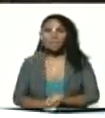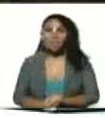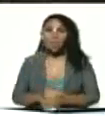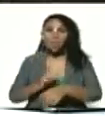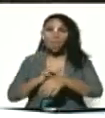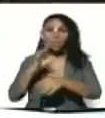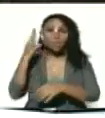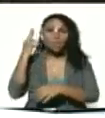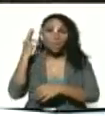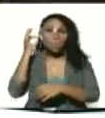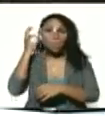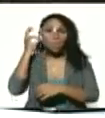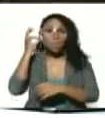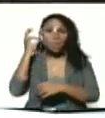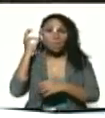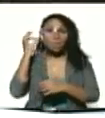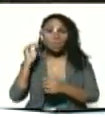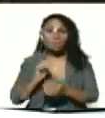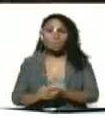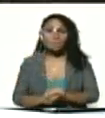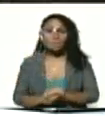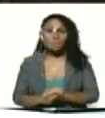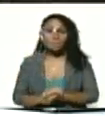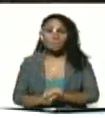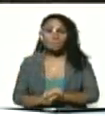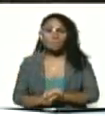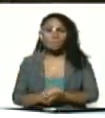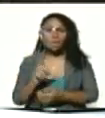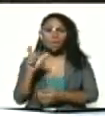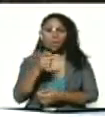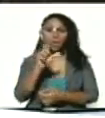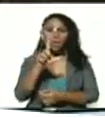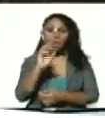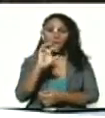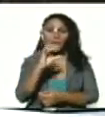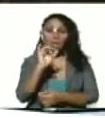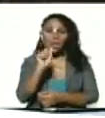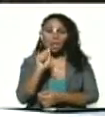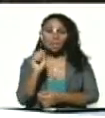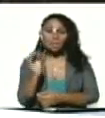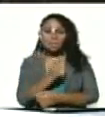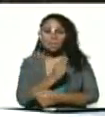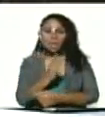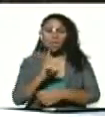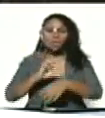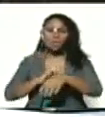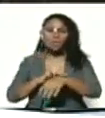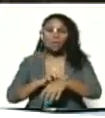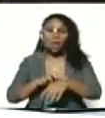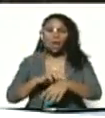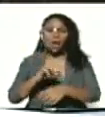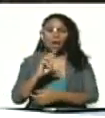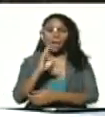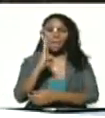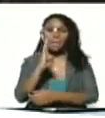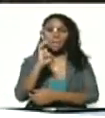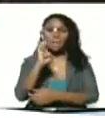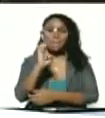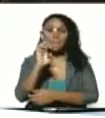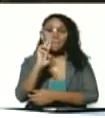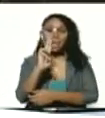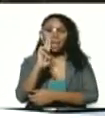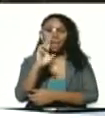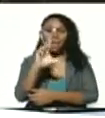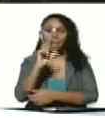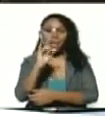doctora Gloria Contreras con la doctora Gardelis Bracamonte jefe del área de salud